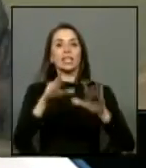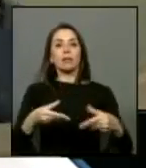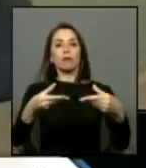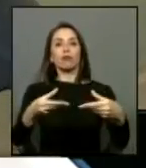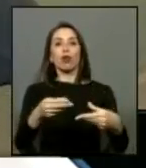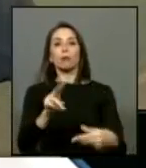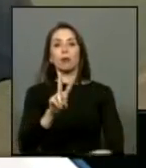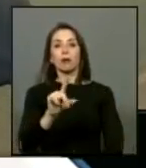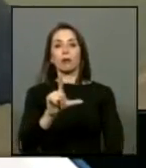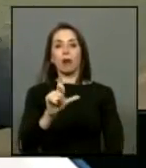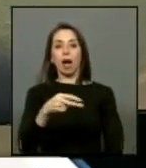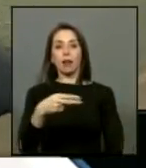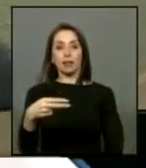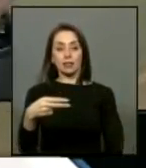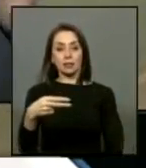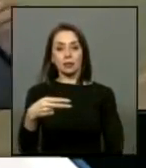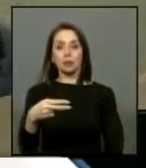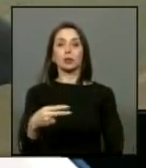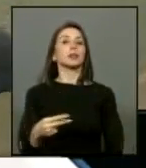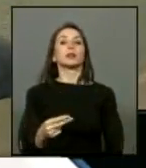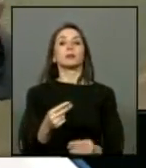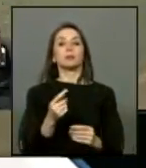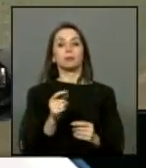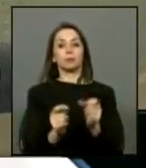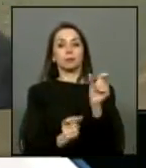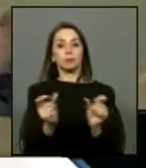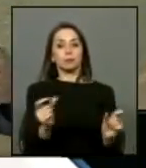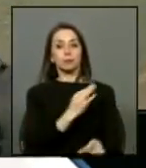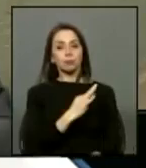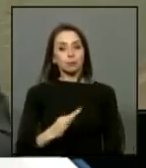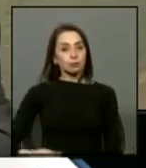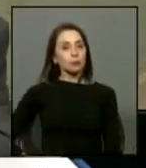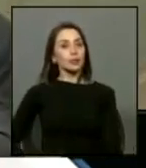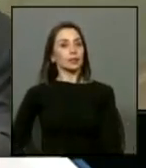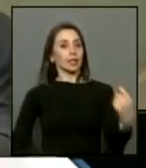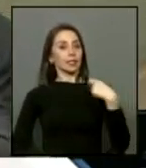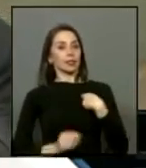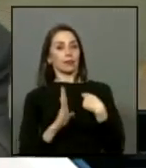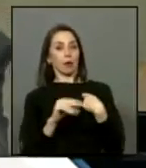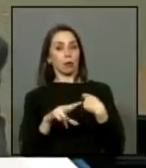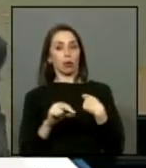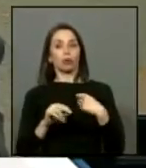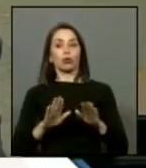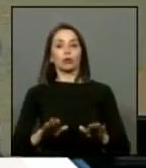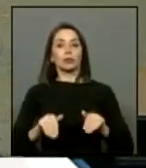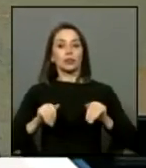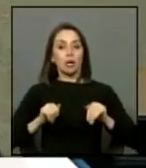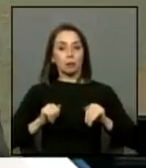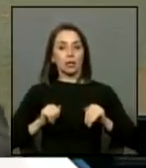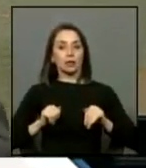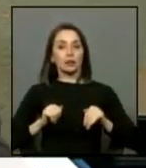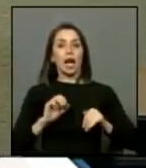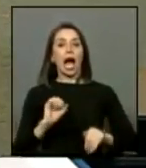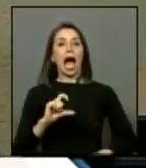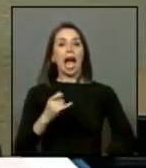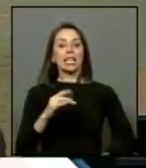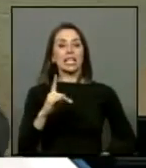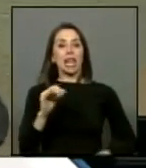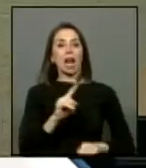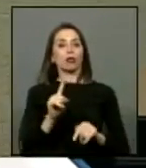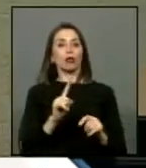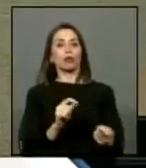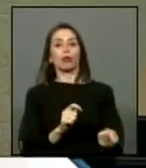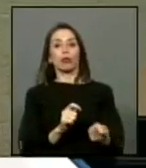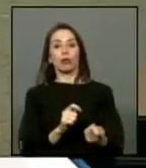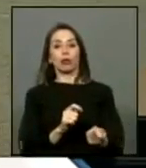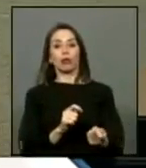a recibir así que yo espero que por lo menos los parlamentarios que no reciben este bono se abstengan este aguinaldo perdón se abstengan